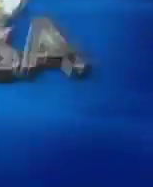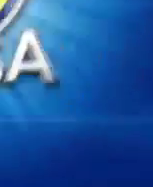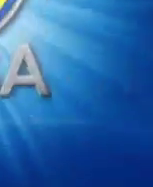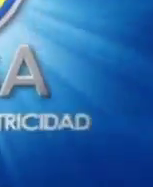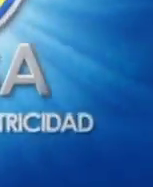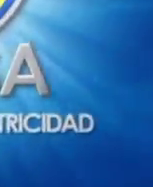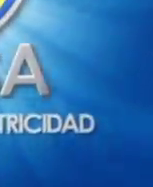Regresamos.